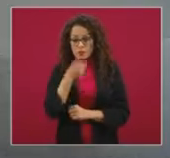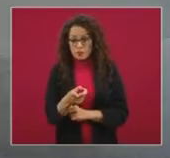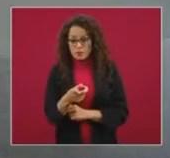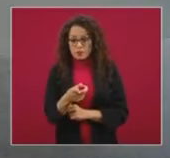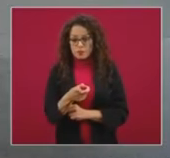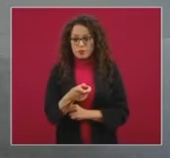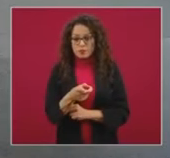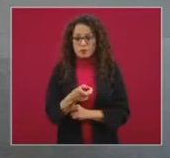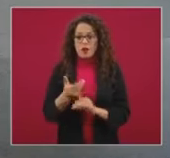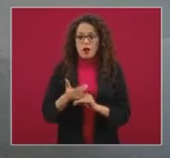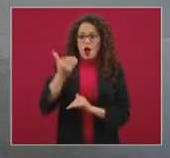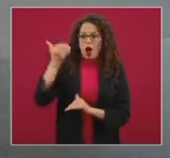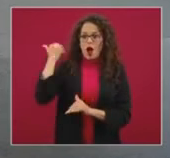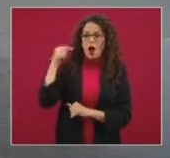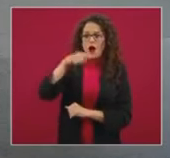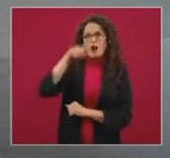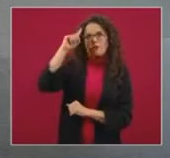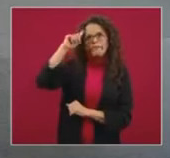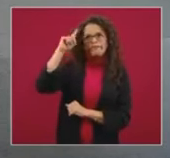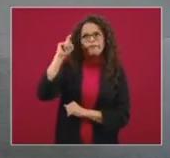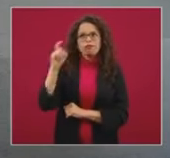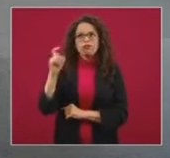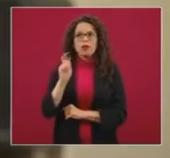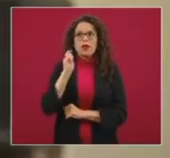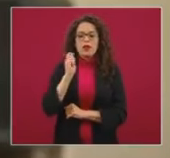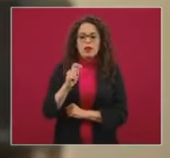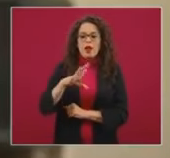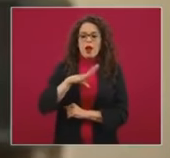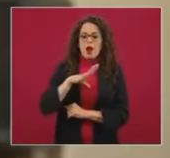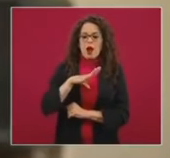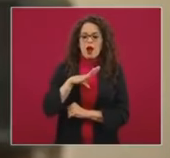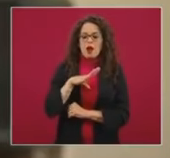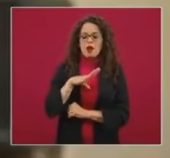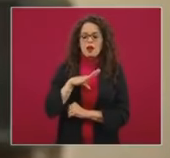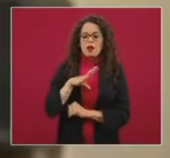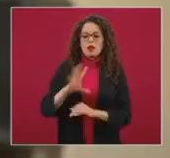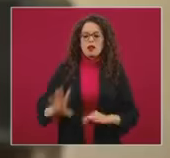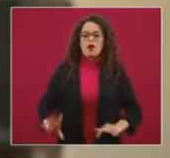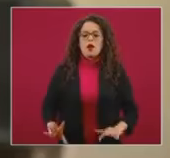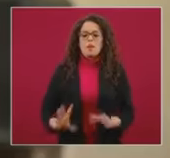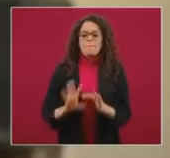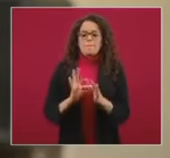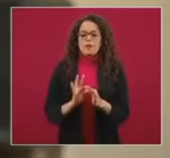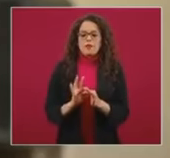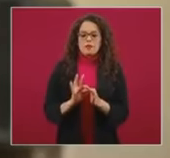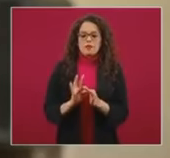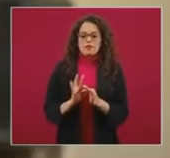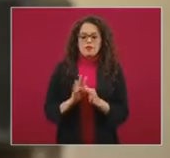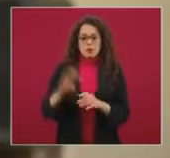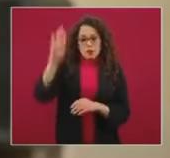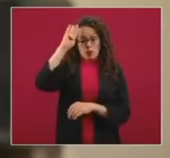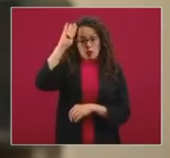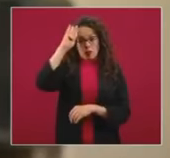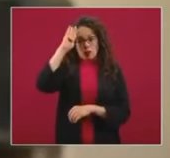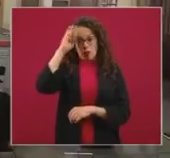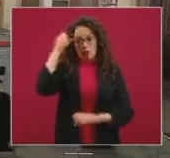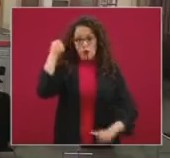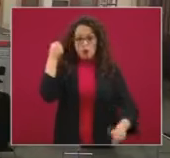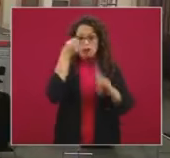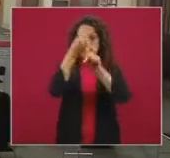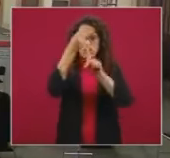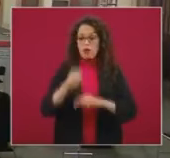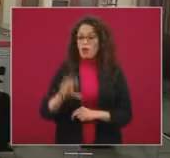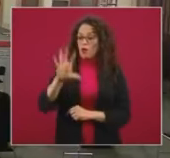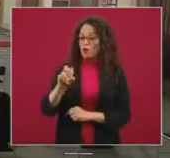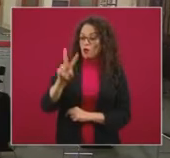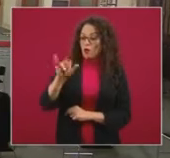teoría que venían ustedes generando, y de la asociación y el impacto del COVID con estas enfermedades